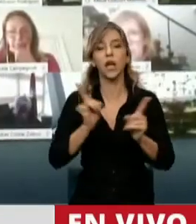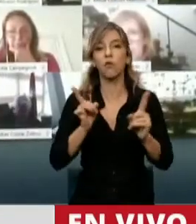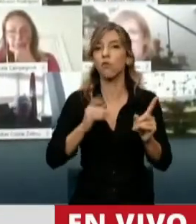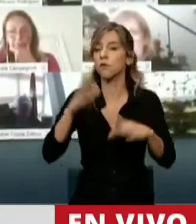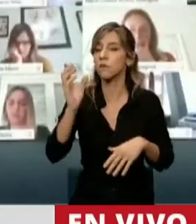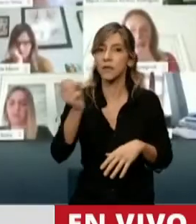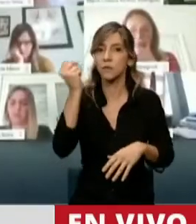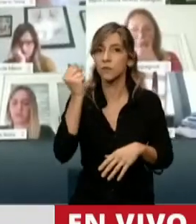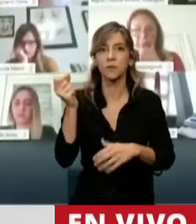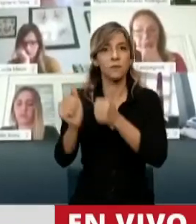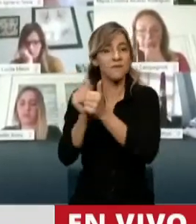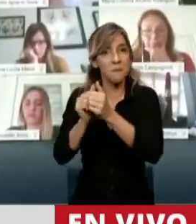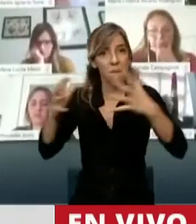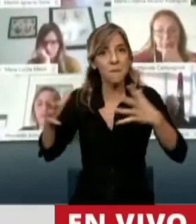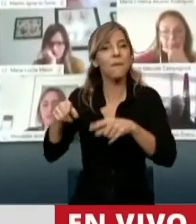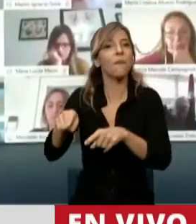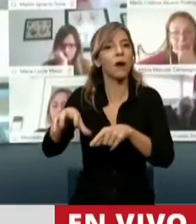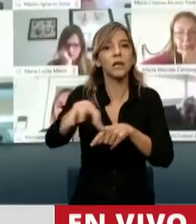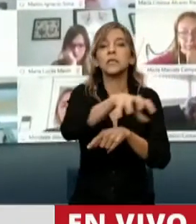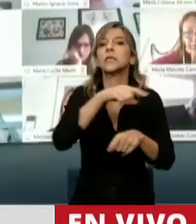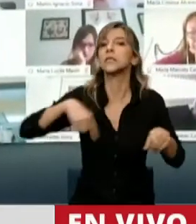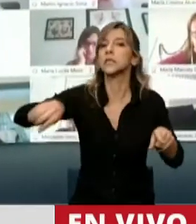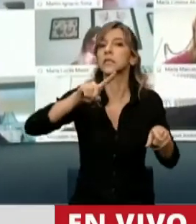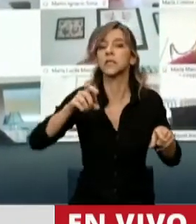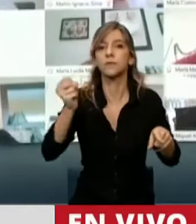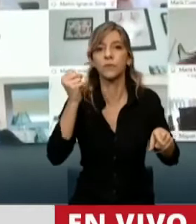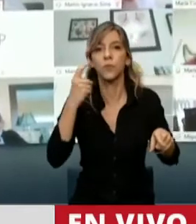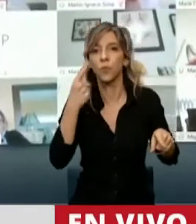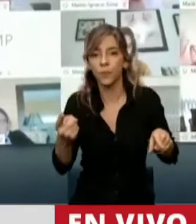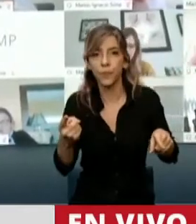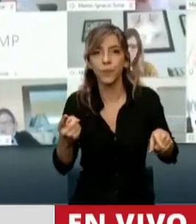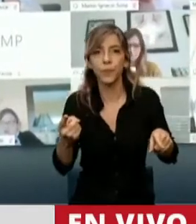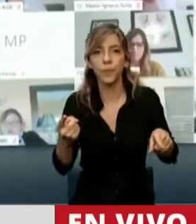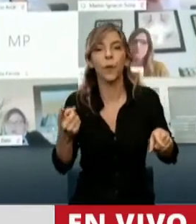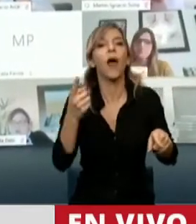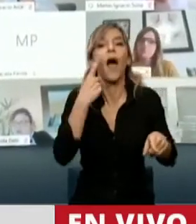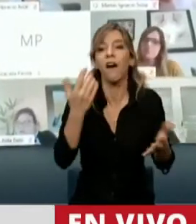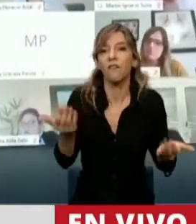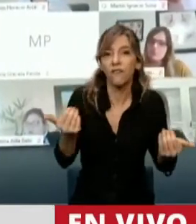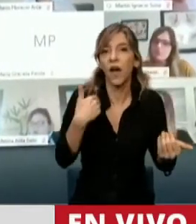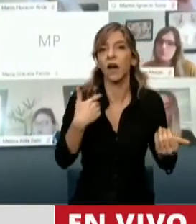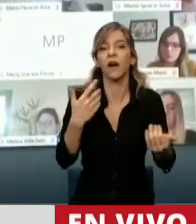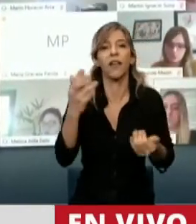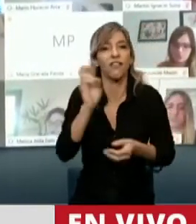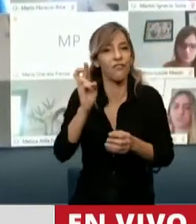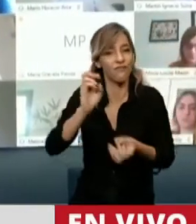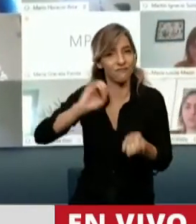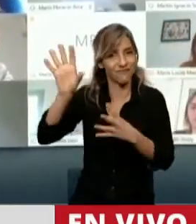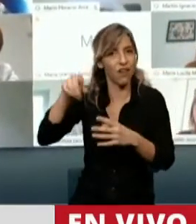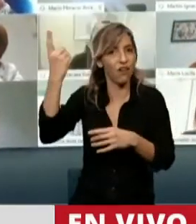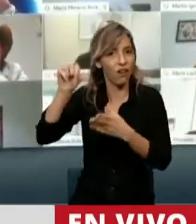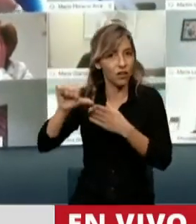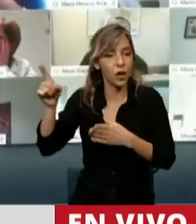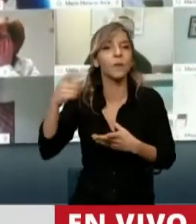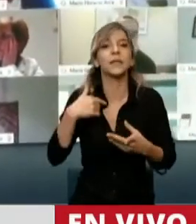empresas en cuanto a la no distribución de dividendos o adquiridos de visas al exterior por dos años, porque entendemos que es el